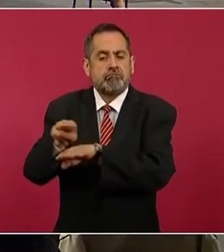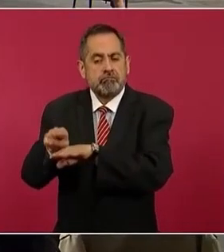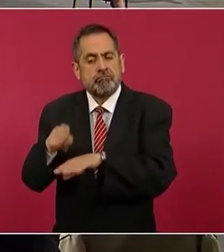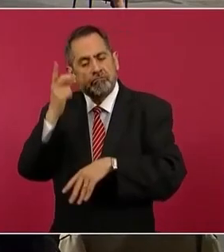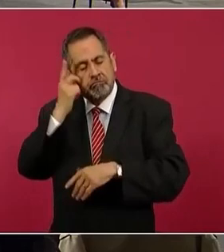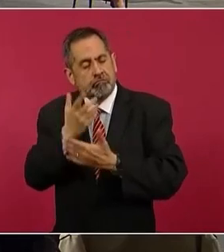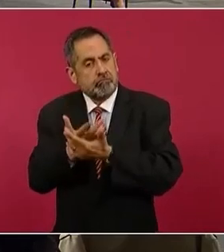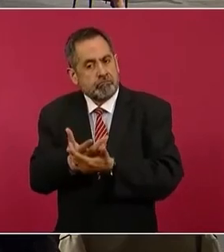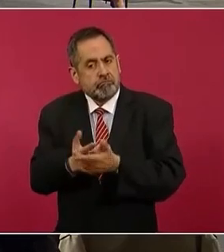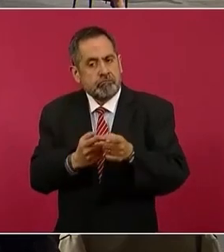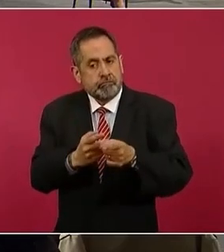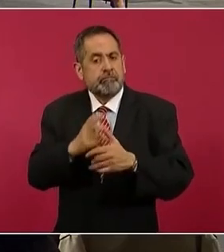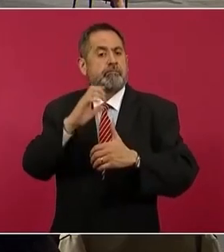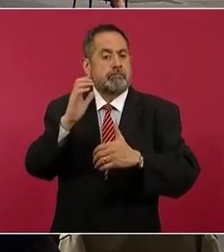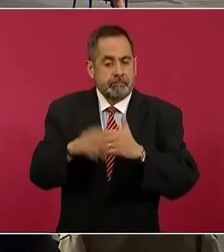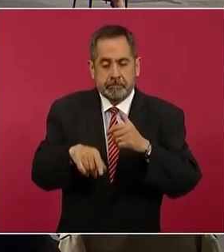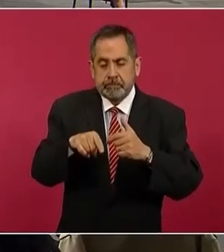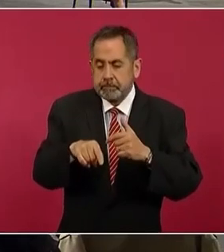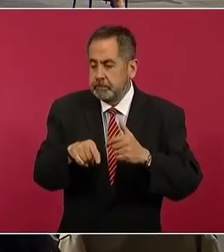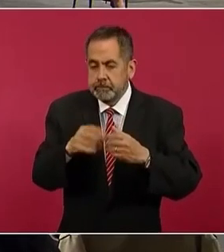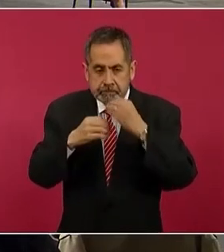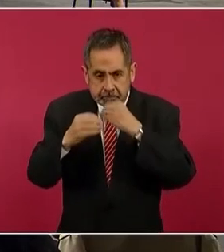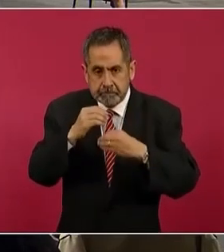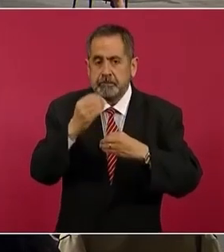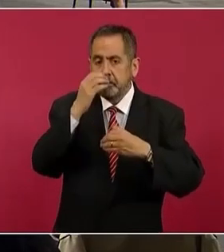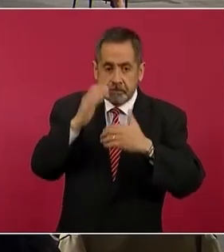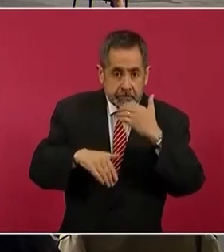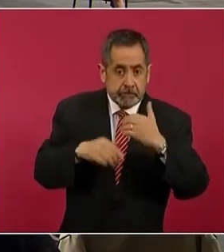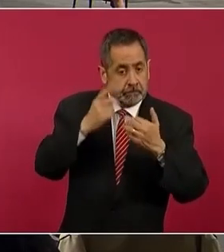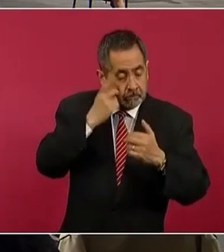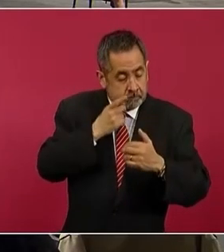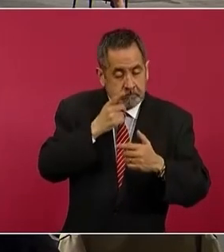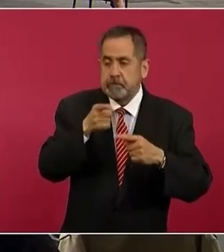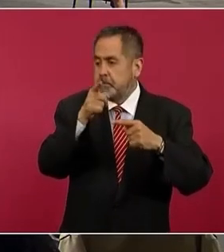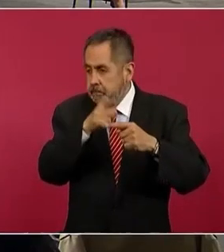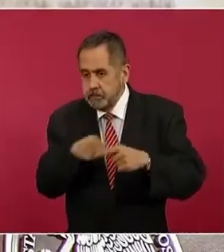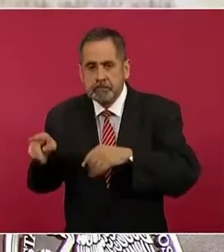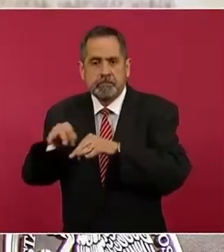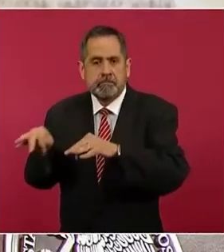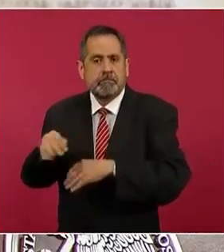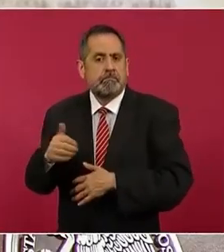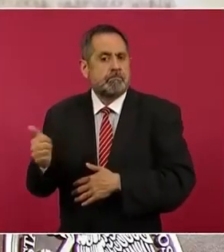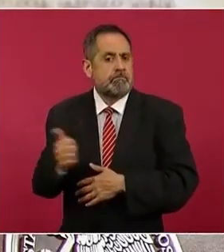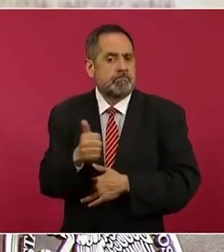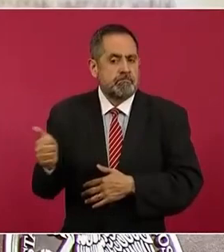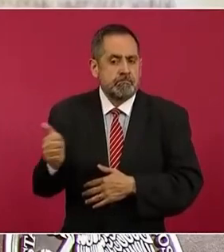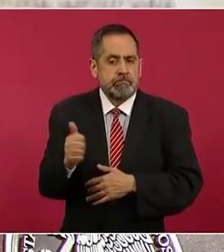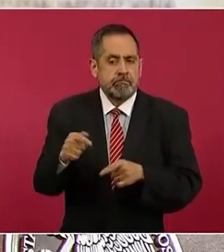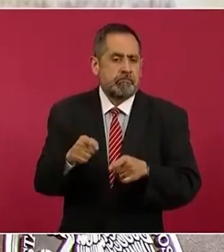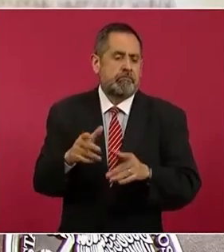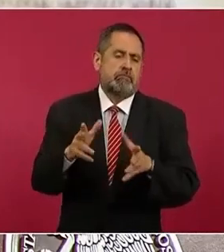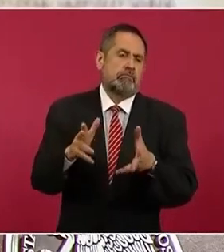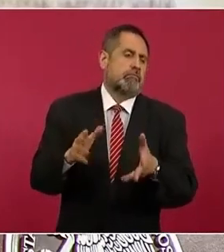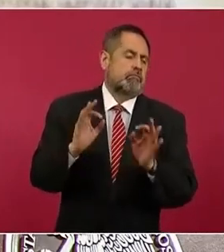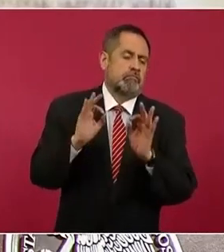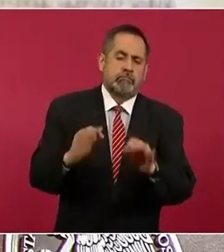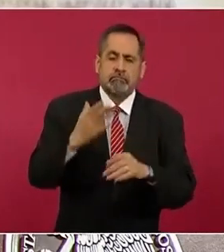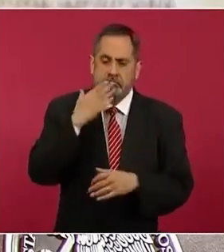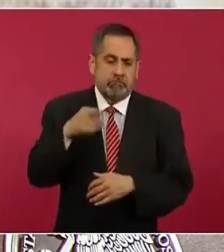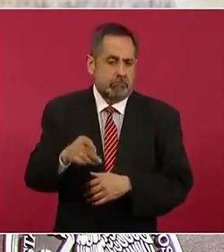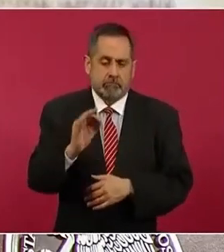donde comer, donde dormir y esta es parte, la solidaridad de este gran proyecto.